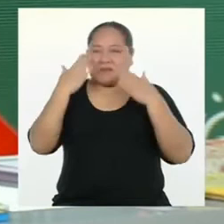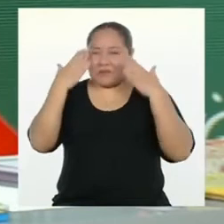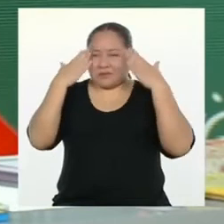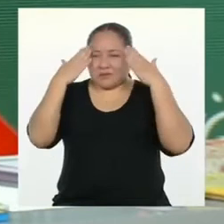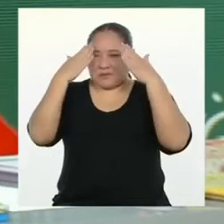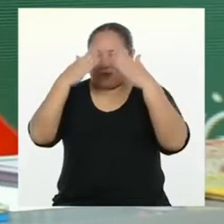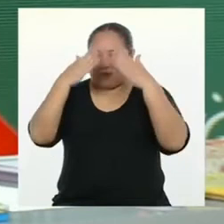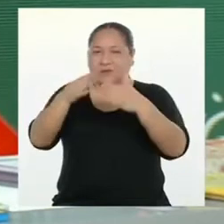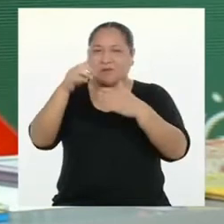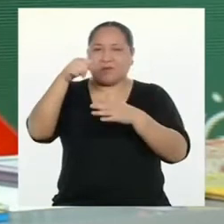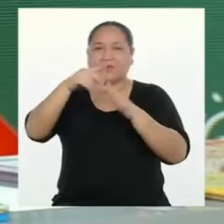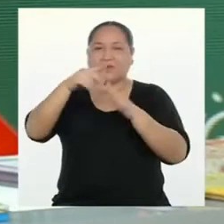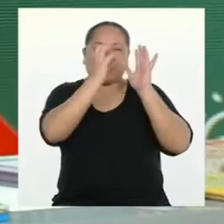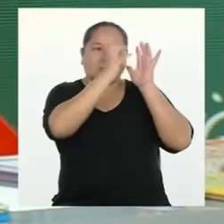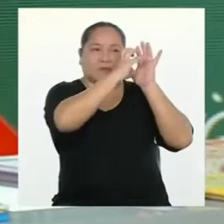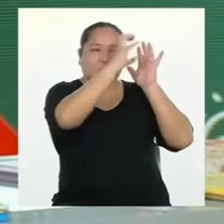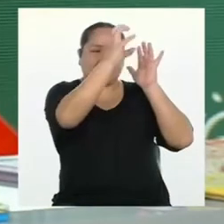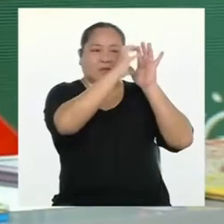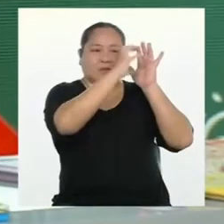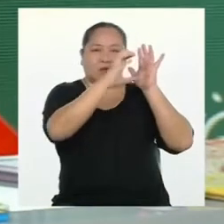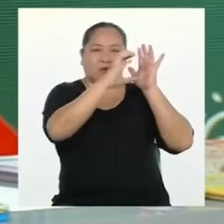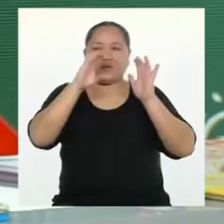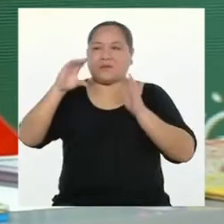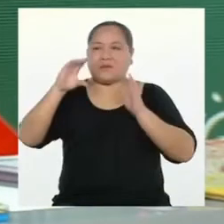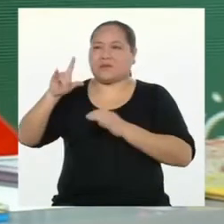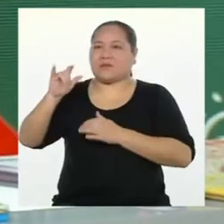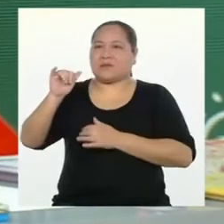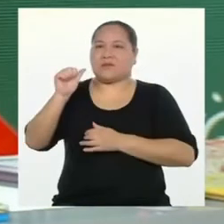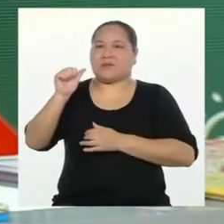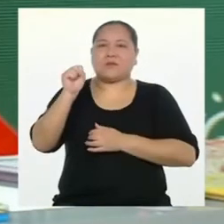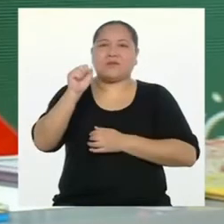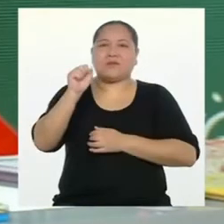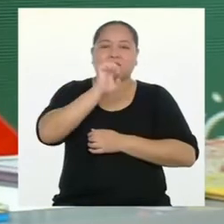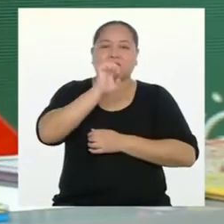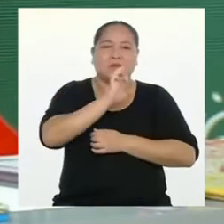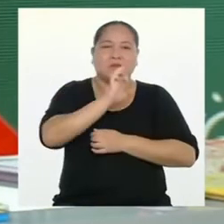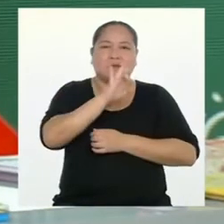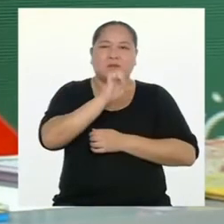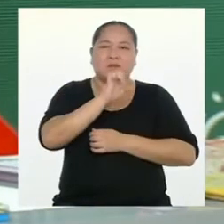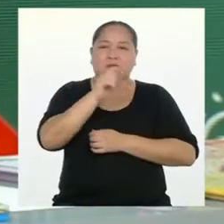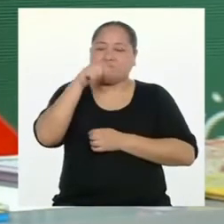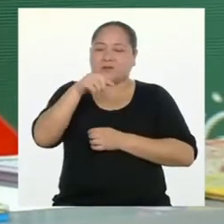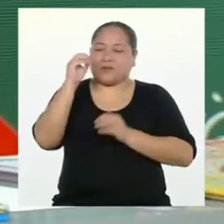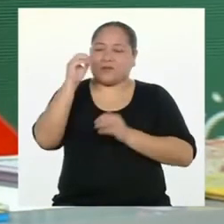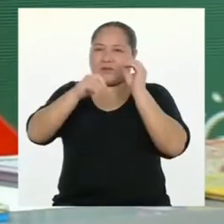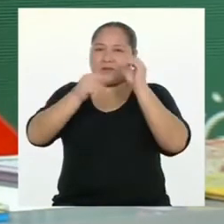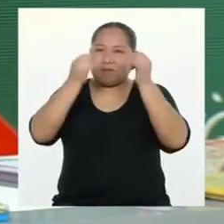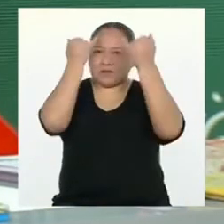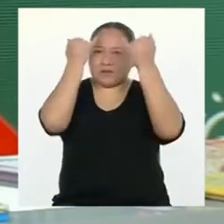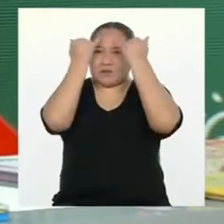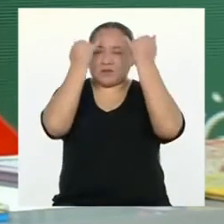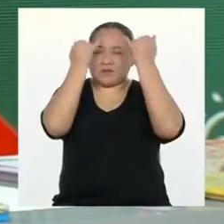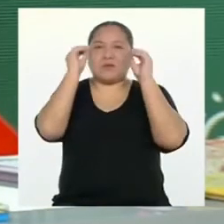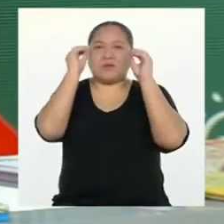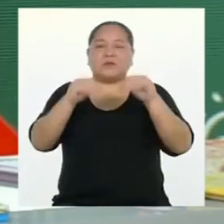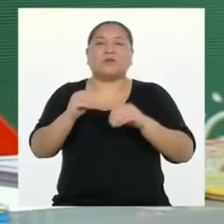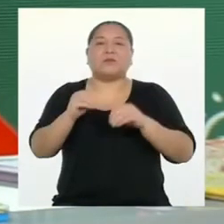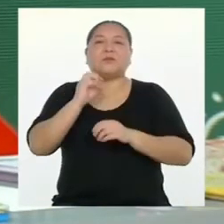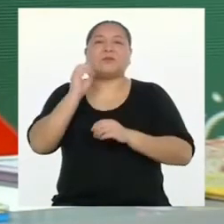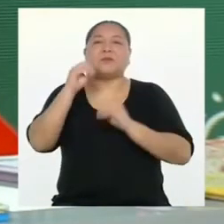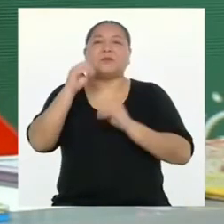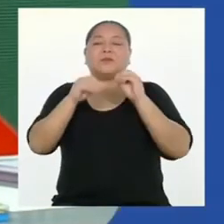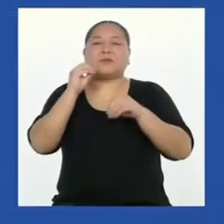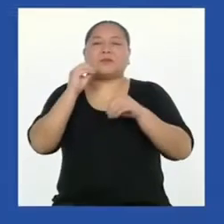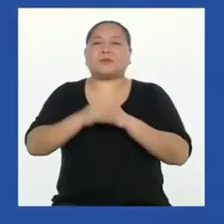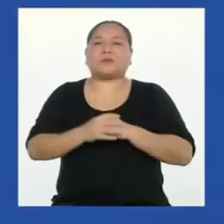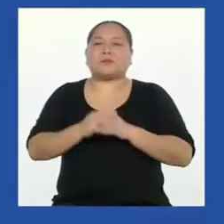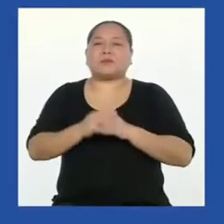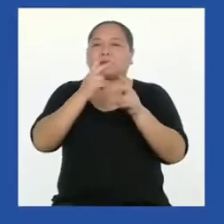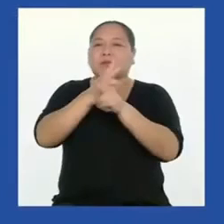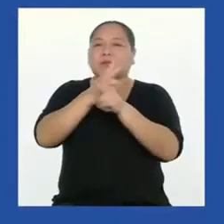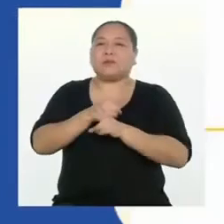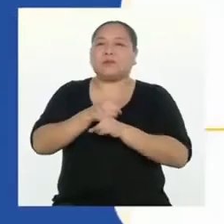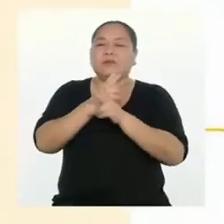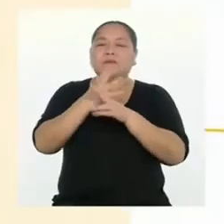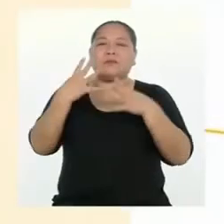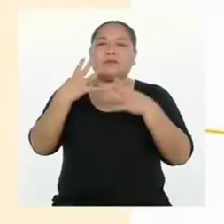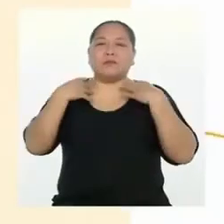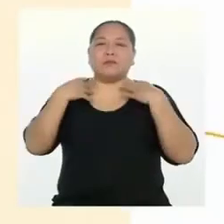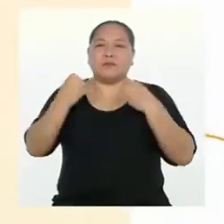un organizador gráfico de causa-efecto y han sacado conclusiones e ideas sobre cómo crear conciencia respecto al cuidado de la salud.